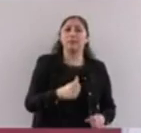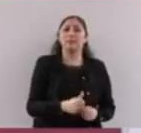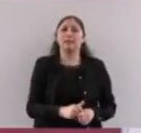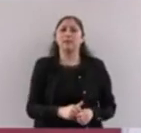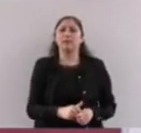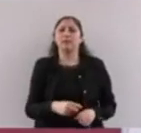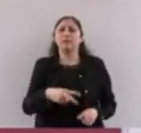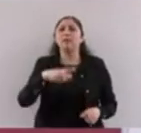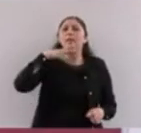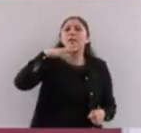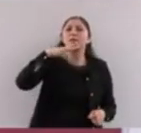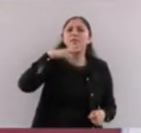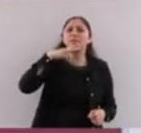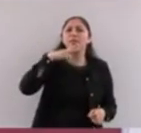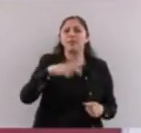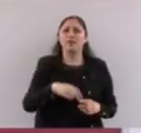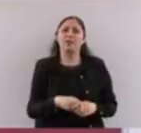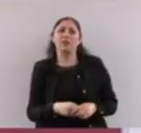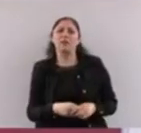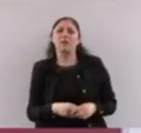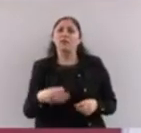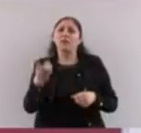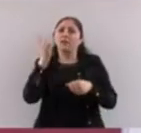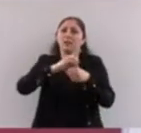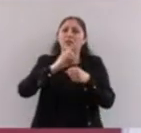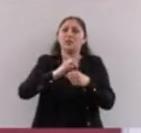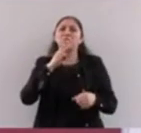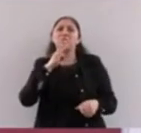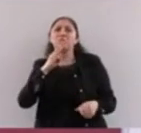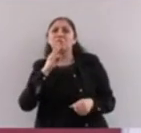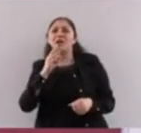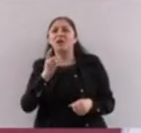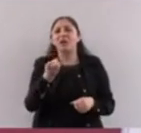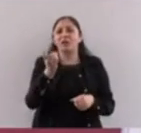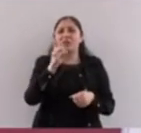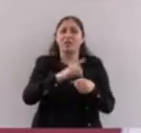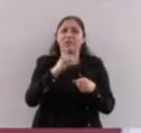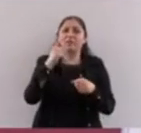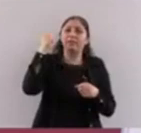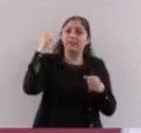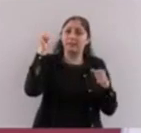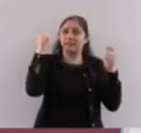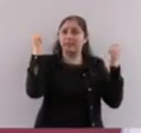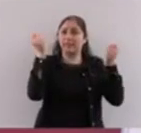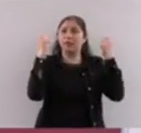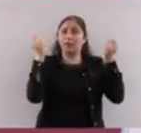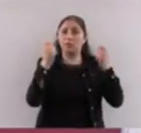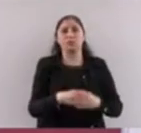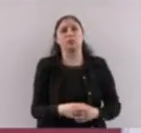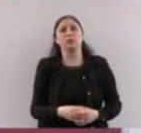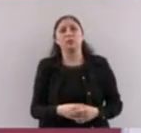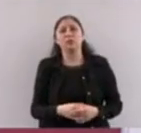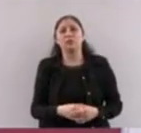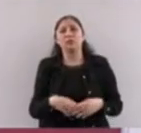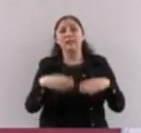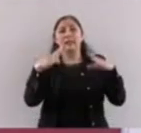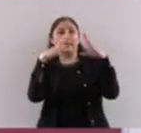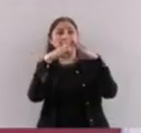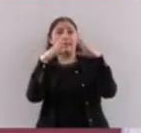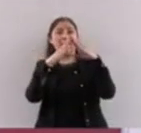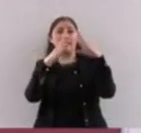la Navidad, el 10 de mayo, el día que se festeja, estamos en casa de las